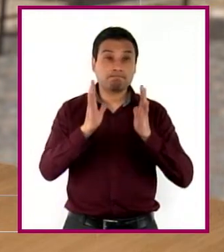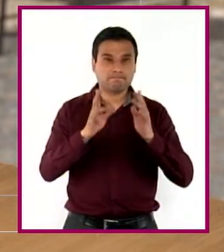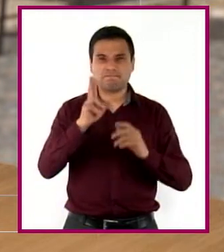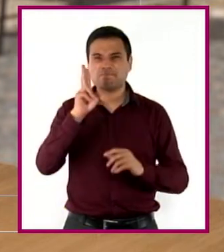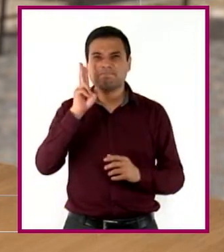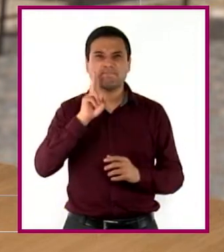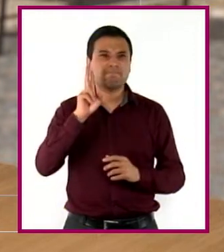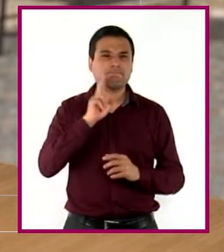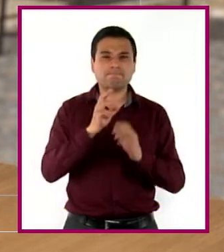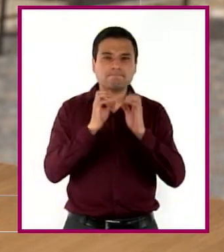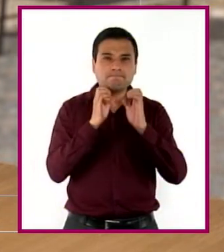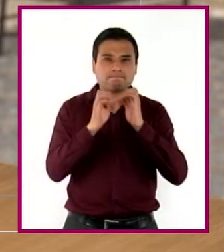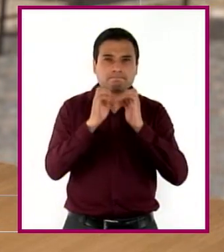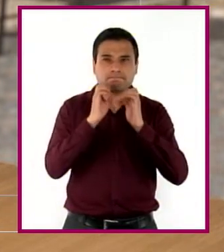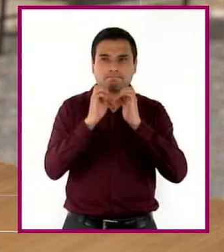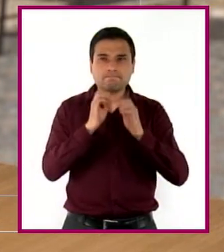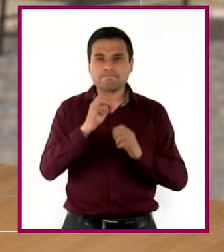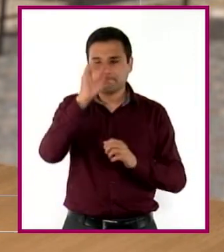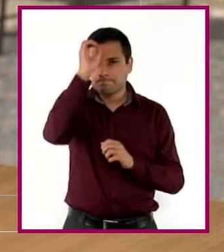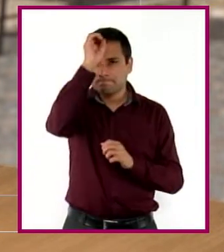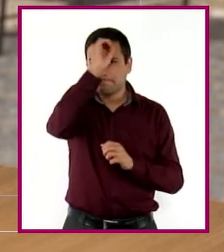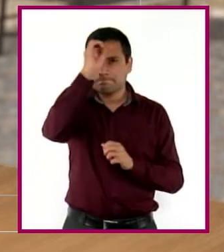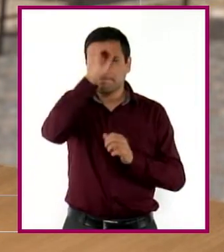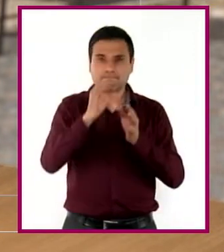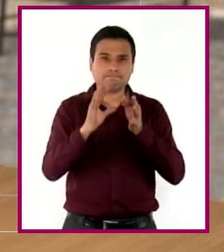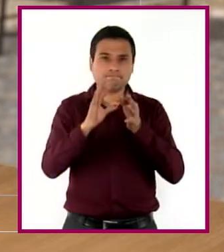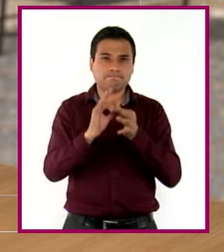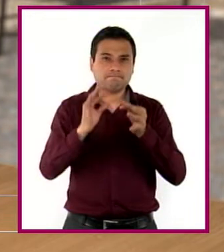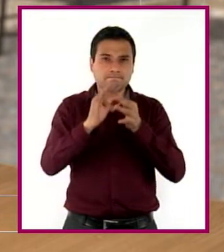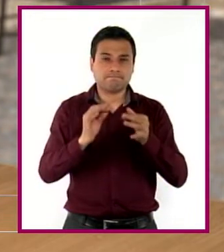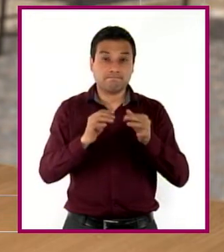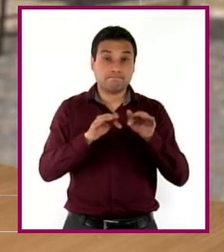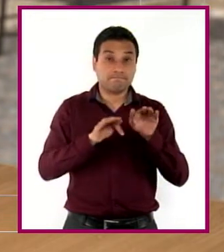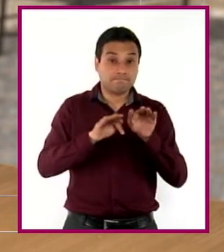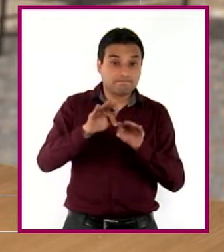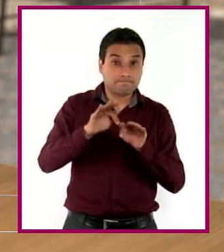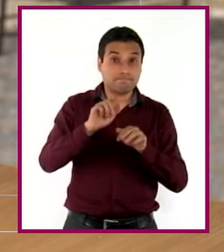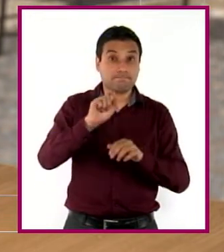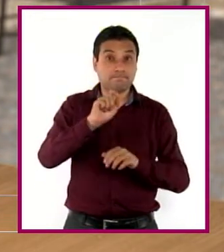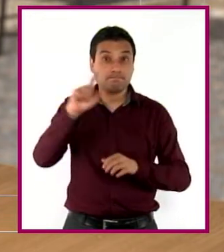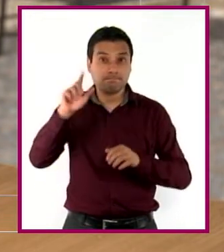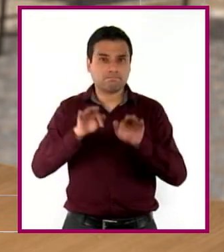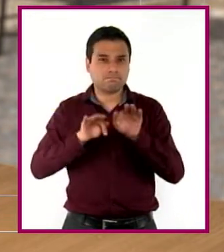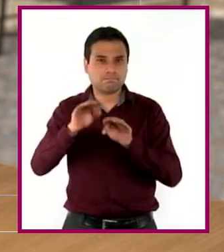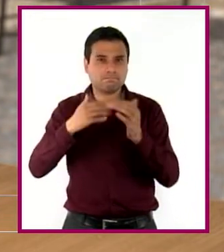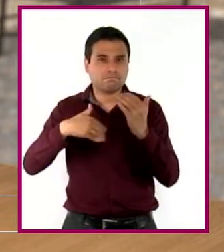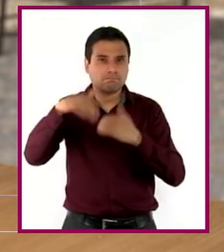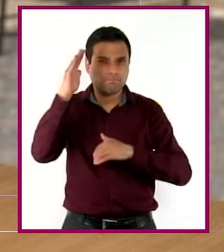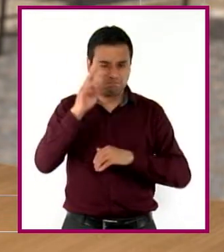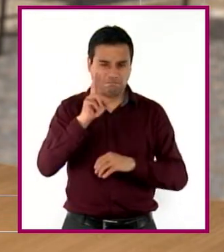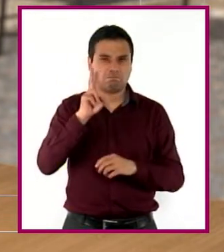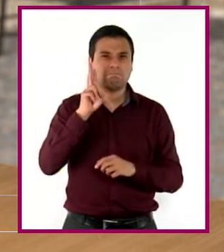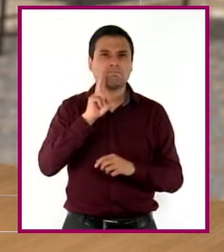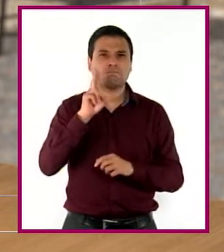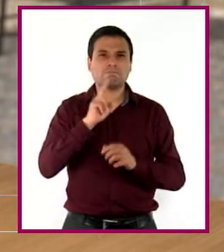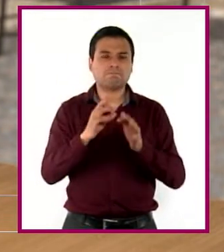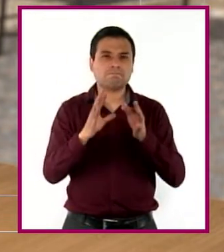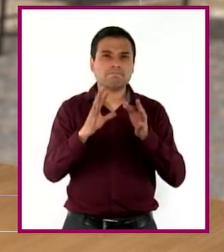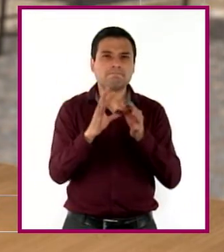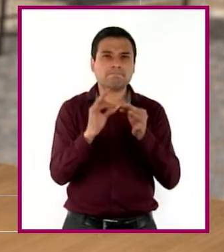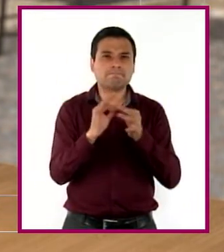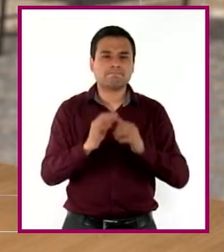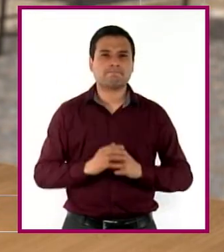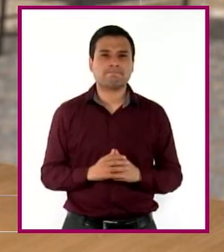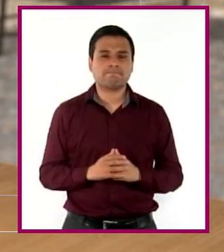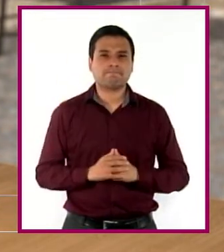darnos sus puntos de vista sobre la relación entre desempeño profesional y éxito laboral. ¡Vamos,